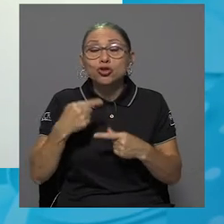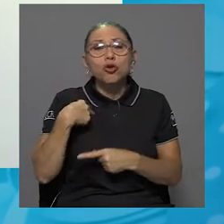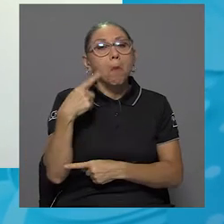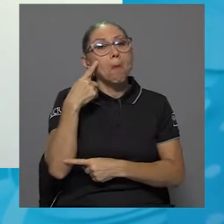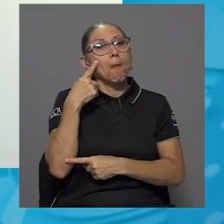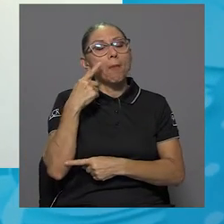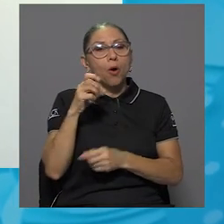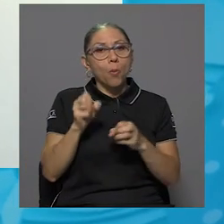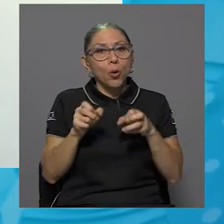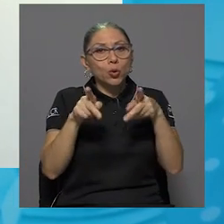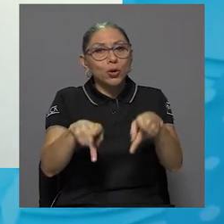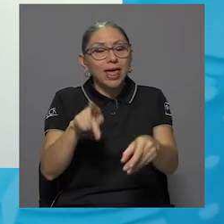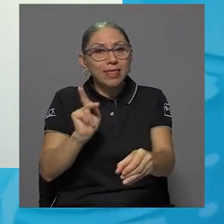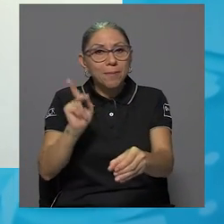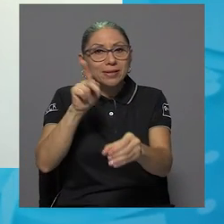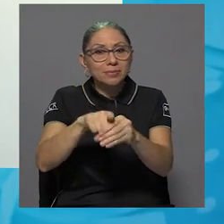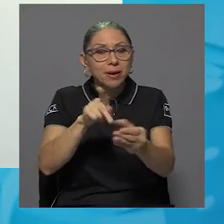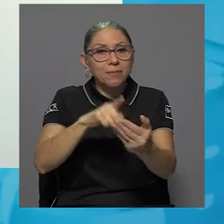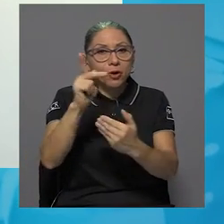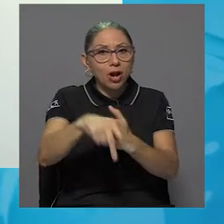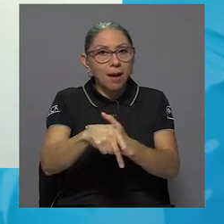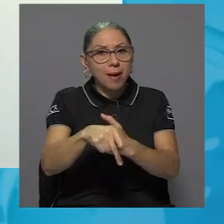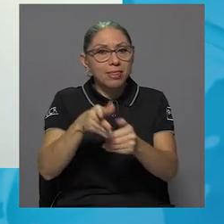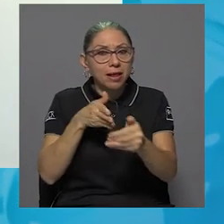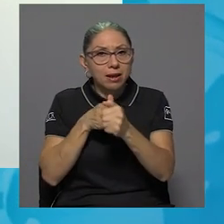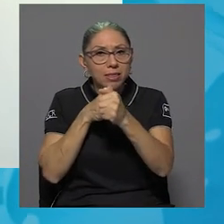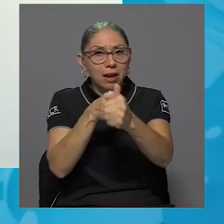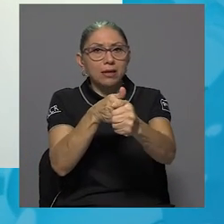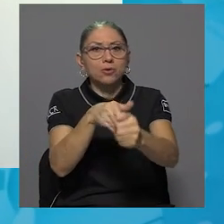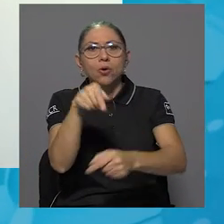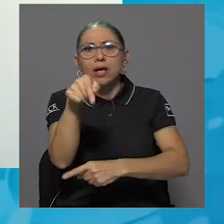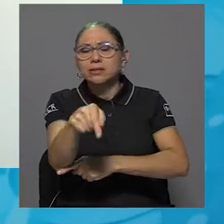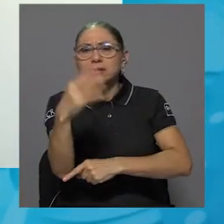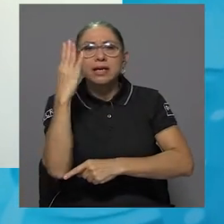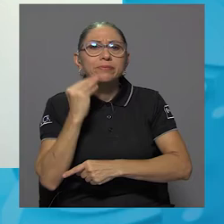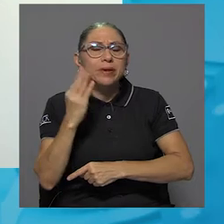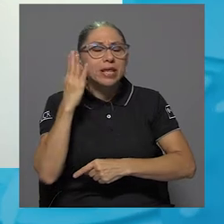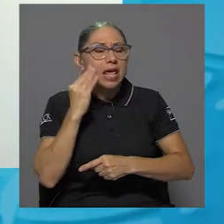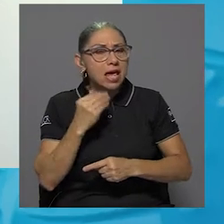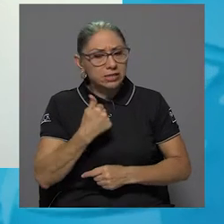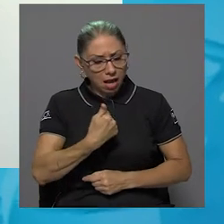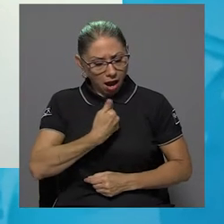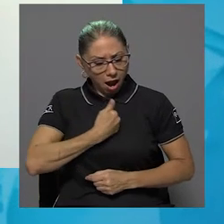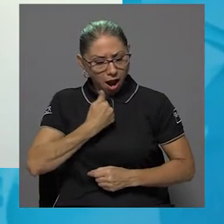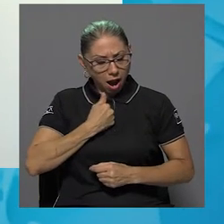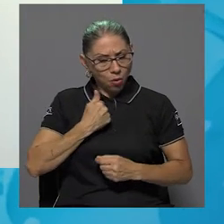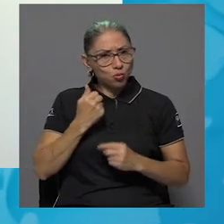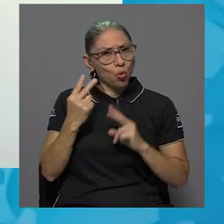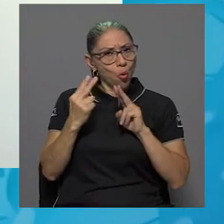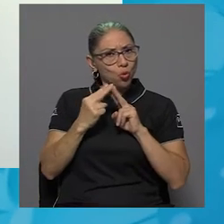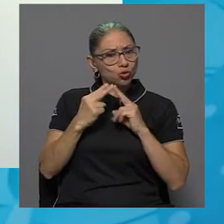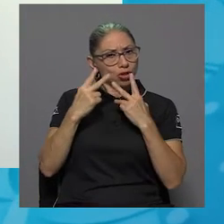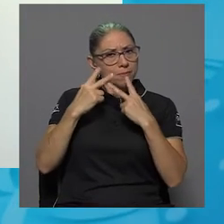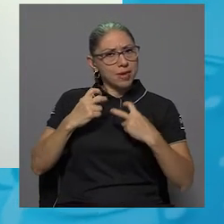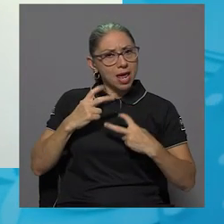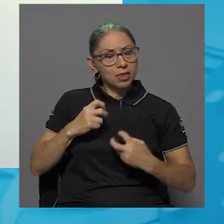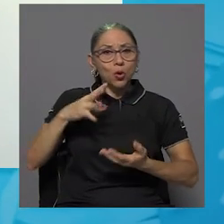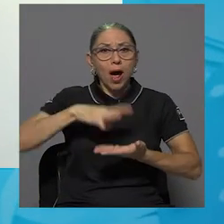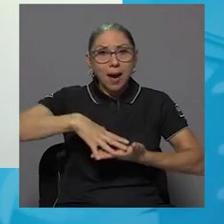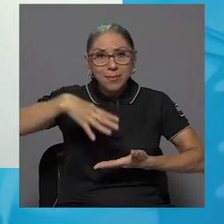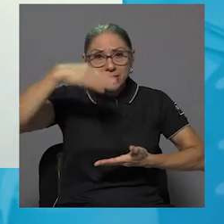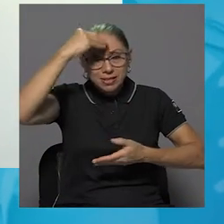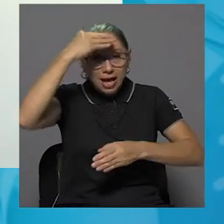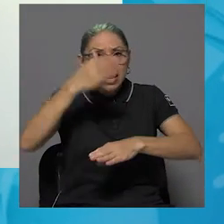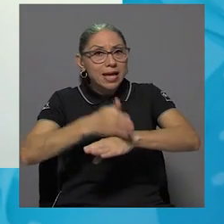participar en el programa y fue una experiencia increíble de autoconocimiento, de aprendizaje, de crecimiento